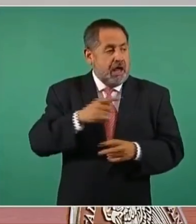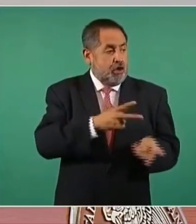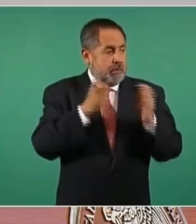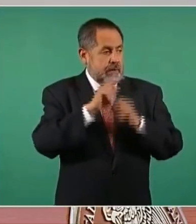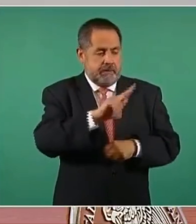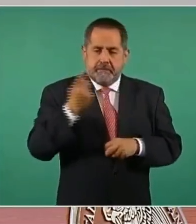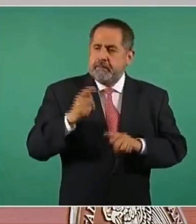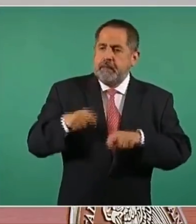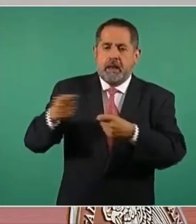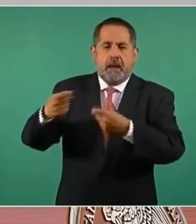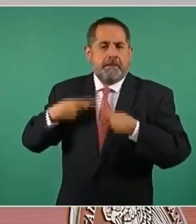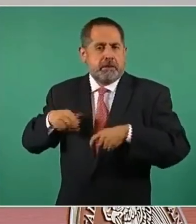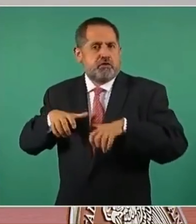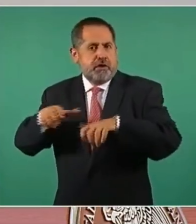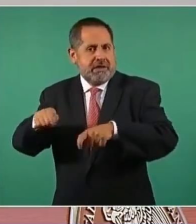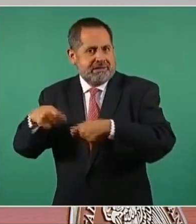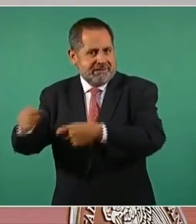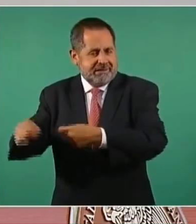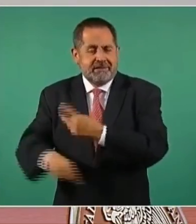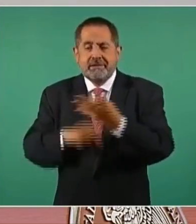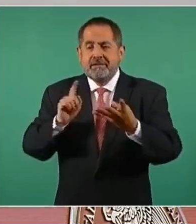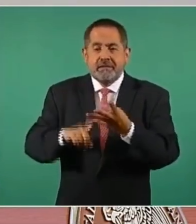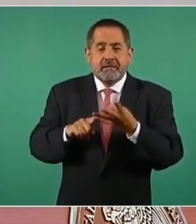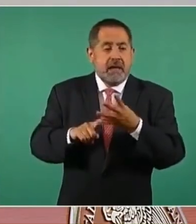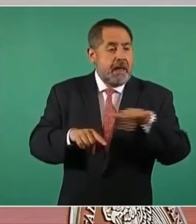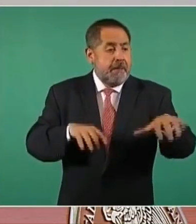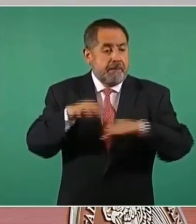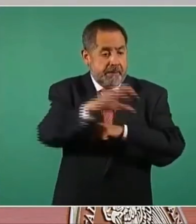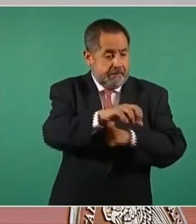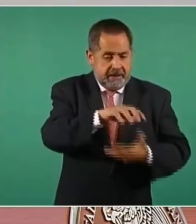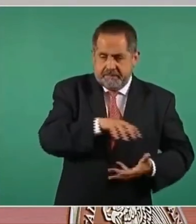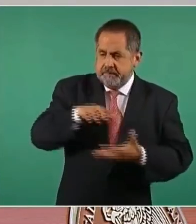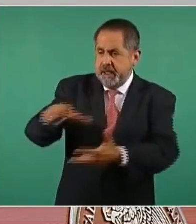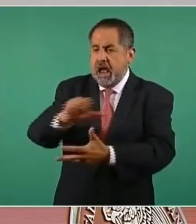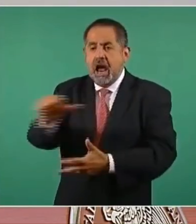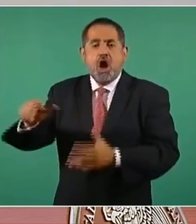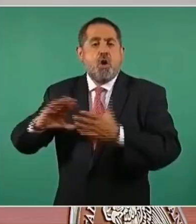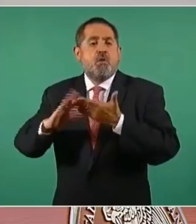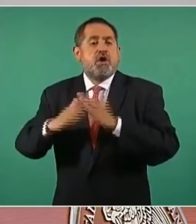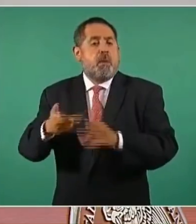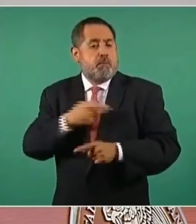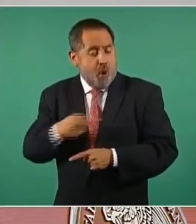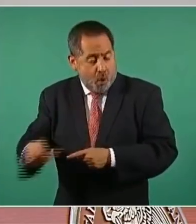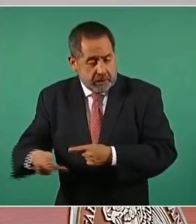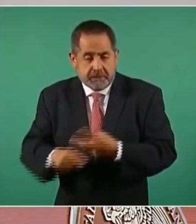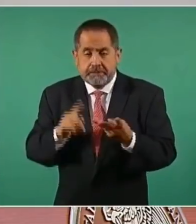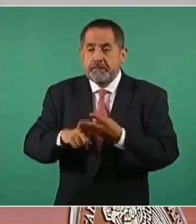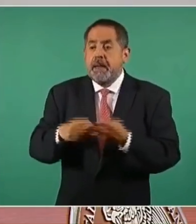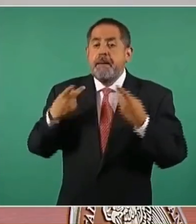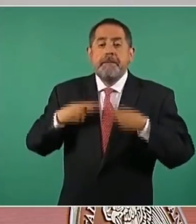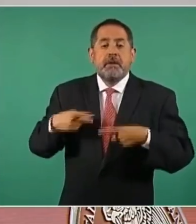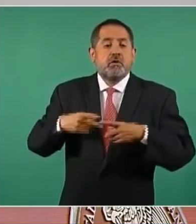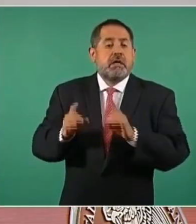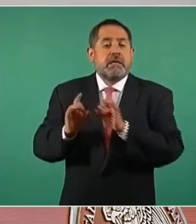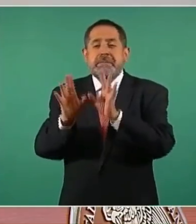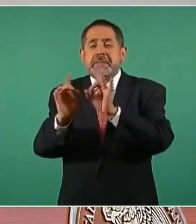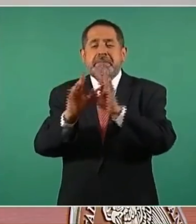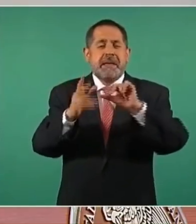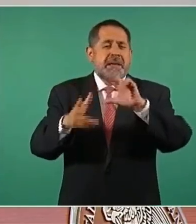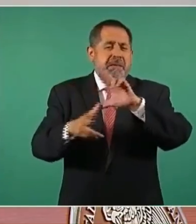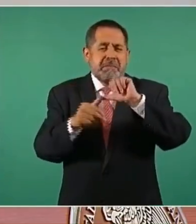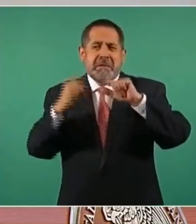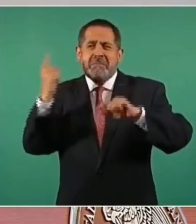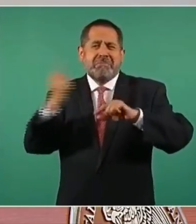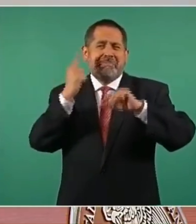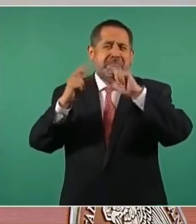mercancías decomisadas en beneficio de comunidades pobres. Se ayuda a los sanificados por inundaciones y otros